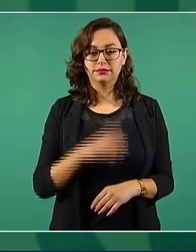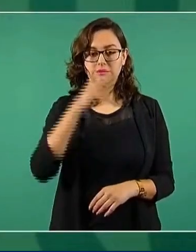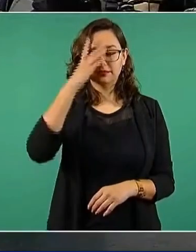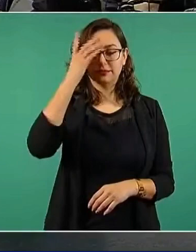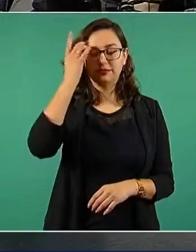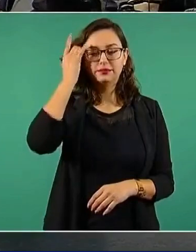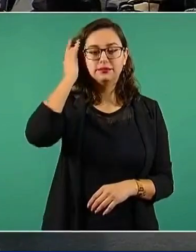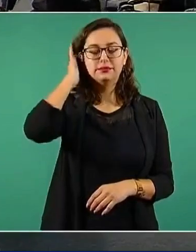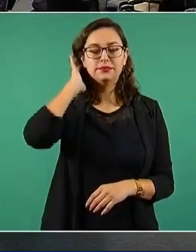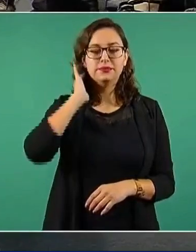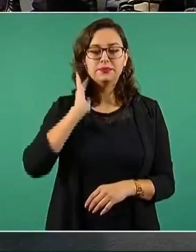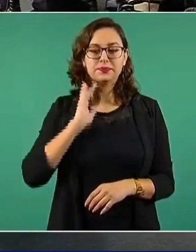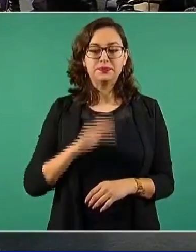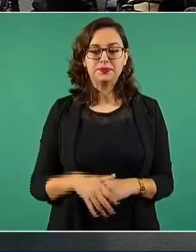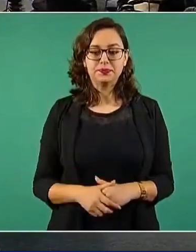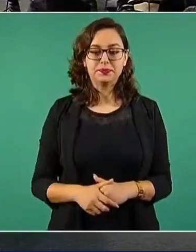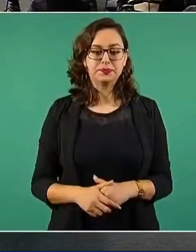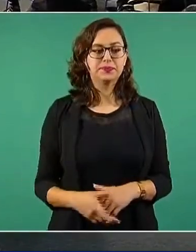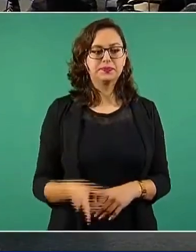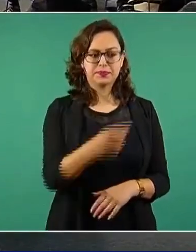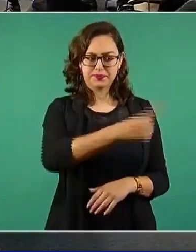Que hagan encuestas.